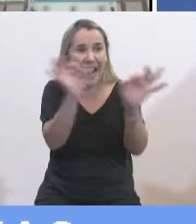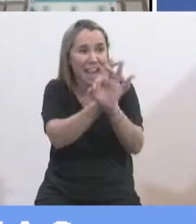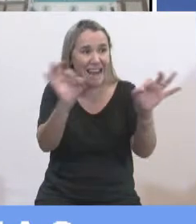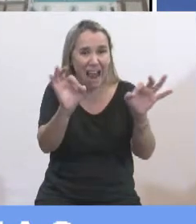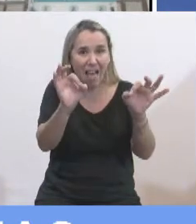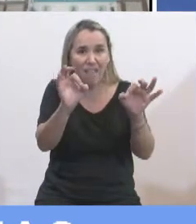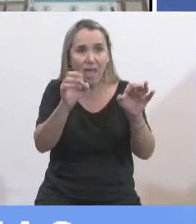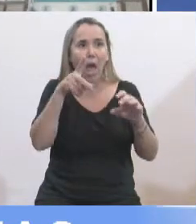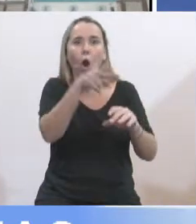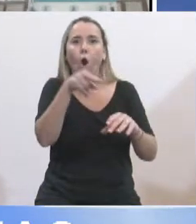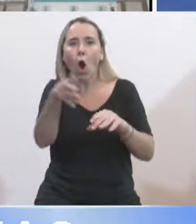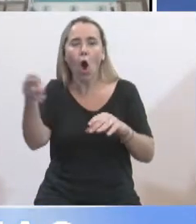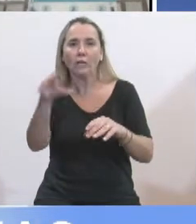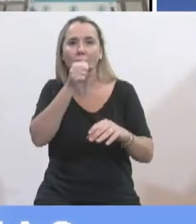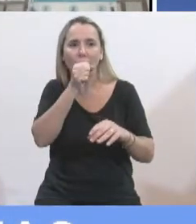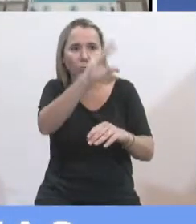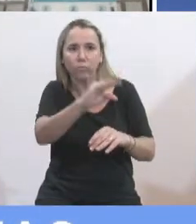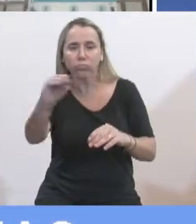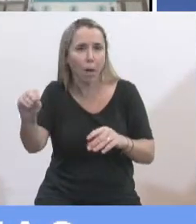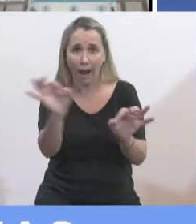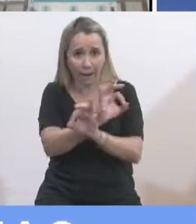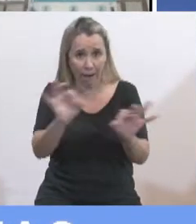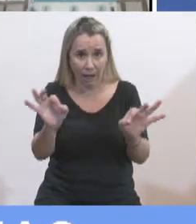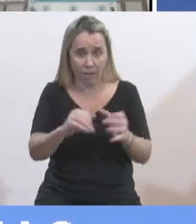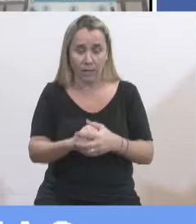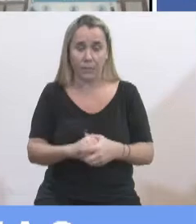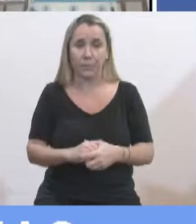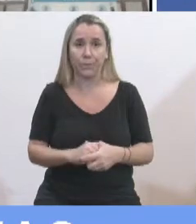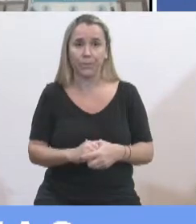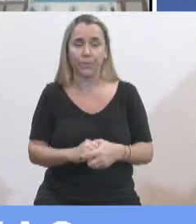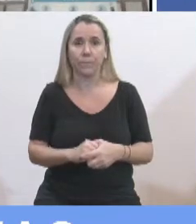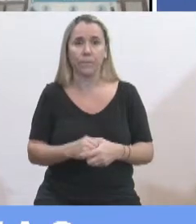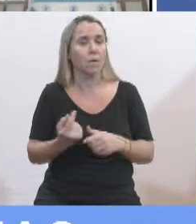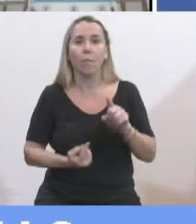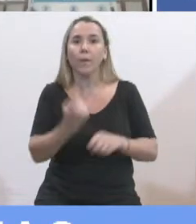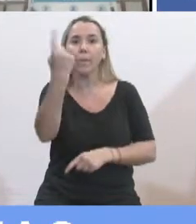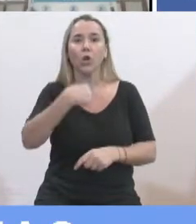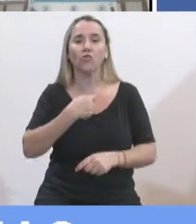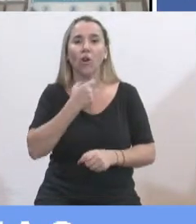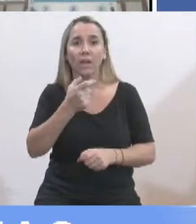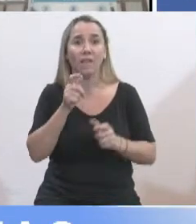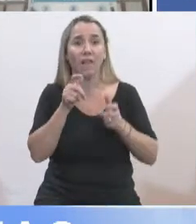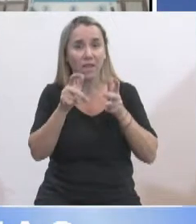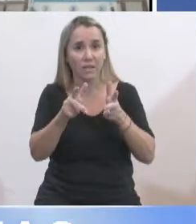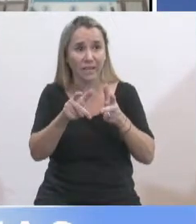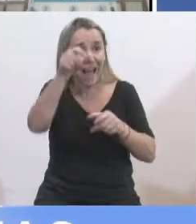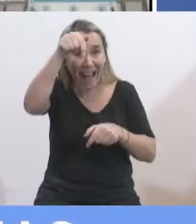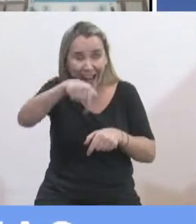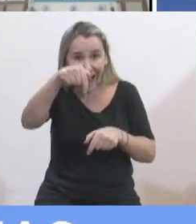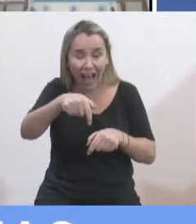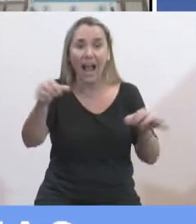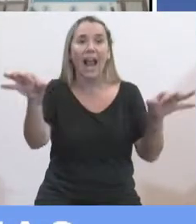prácticamente el uso de la palabra. Entonces, bueno, lo primero que quise significar esto, acá a nadie